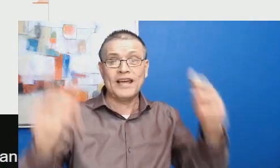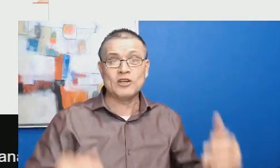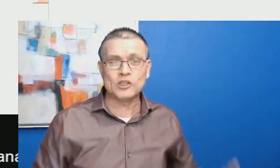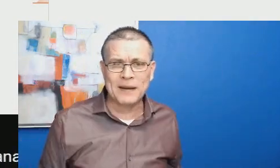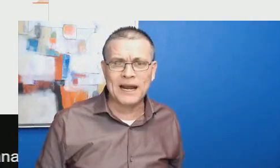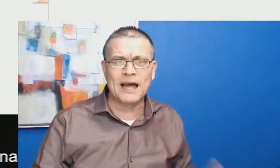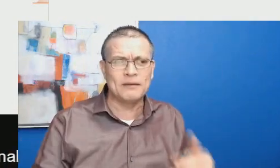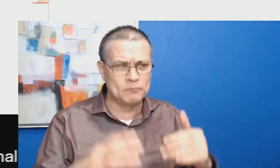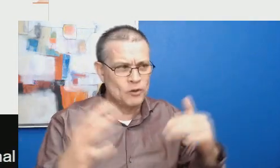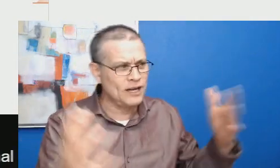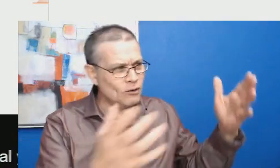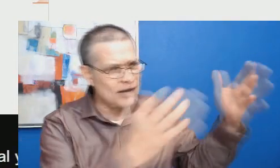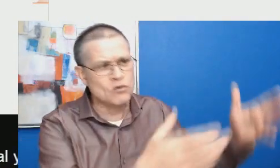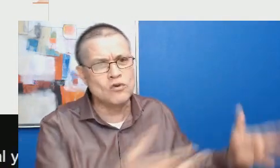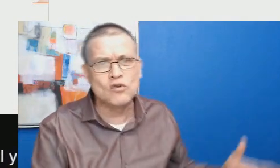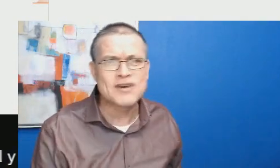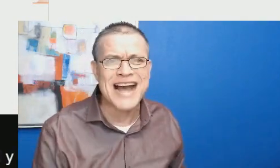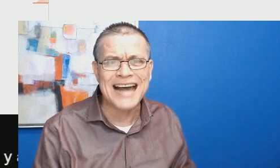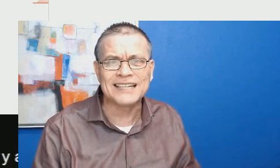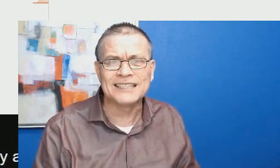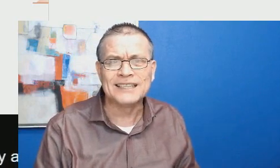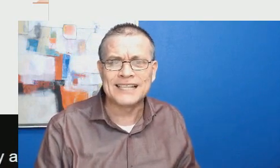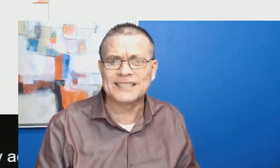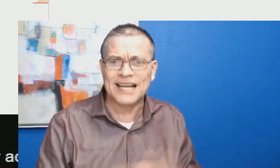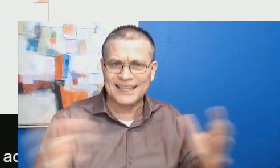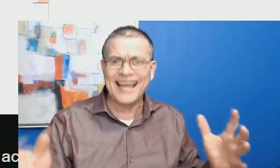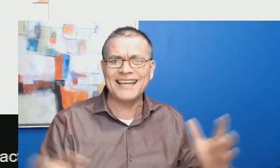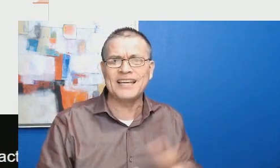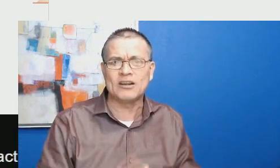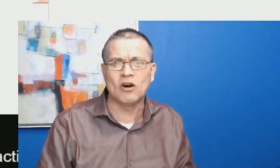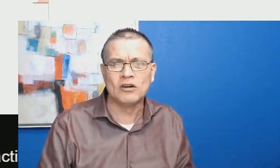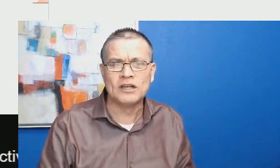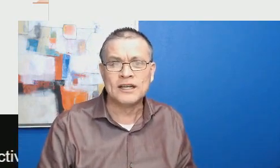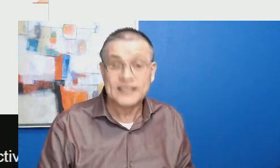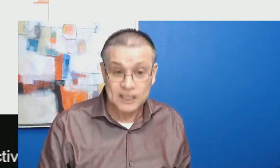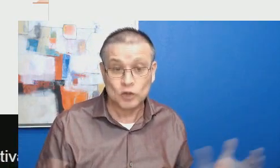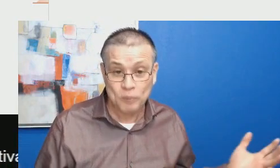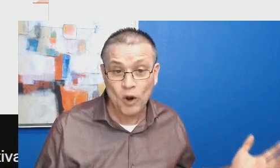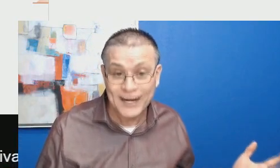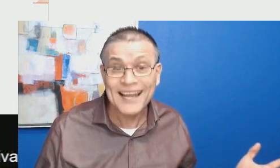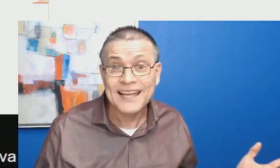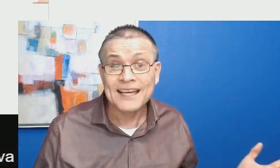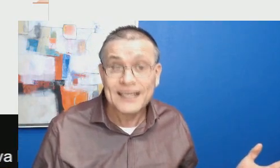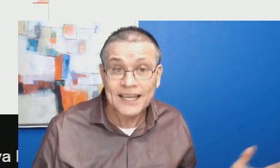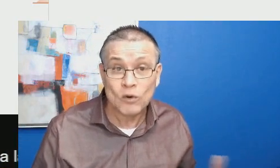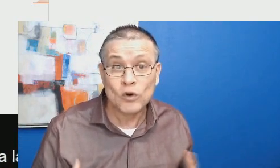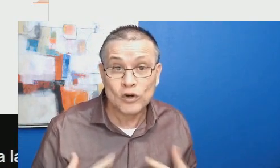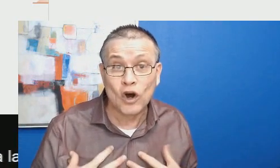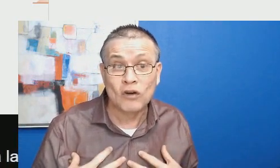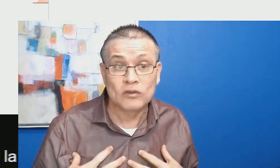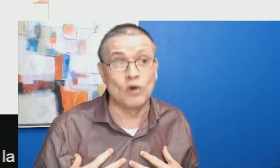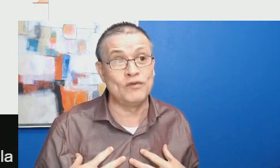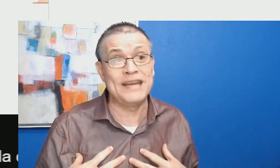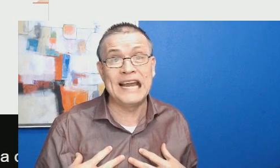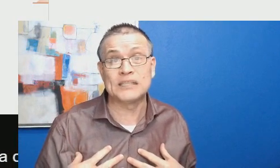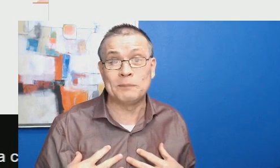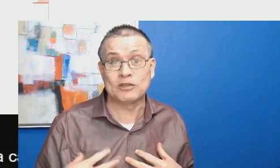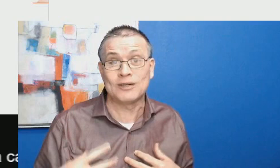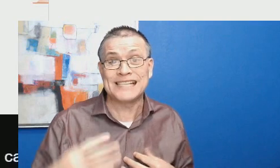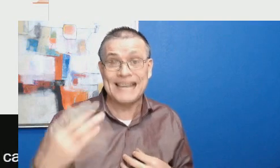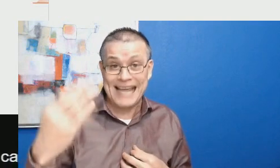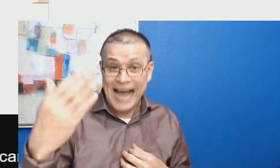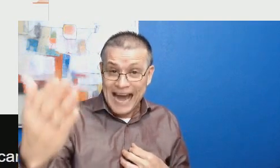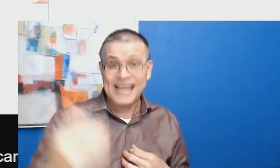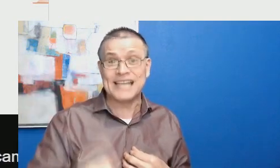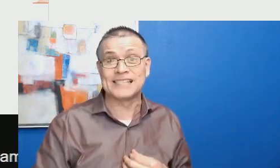alguno de ellos para ponerlo en algún lugar estratégico. Se supone que uno confía en las